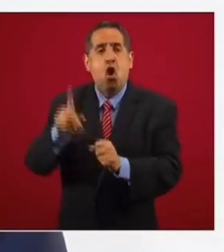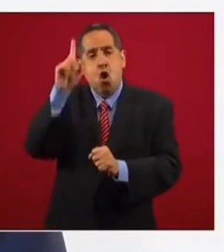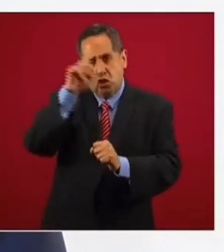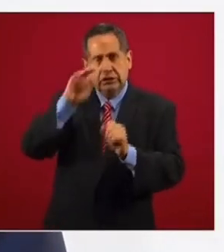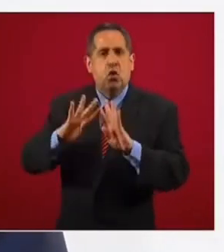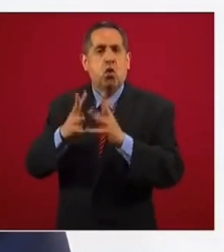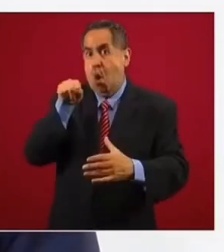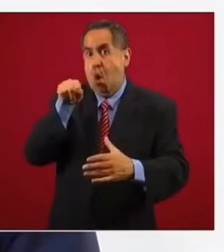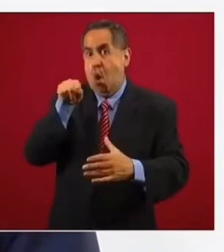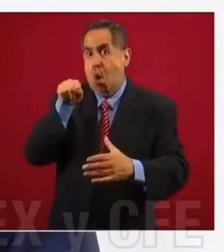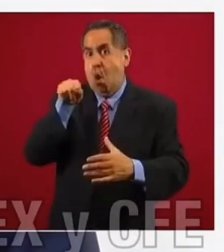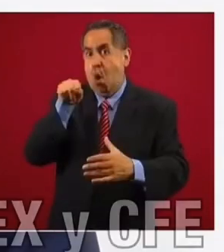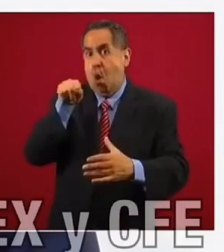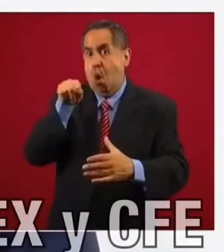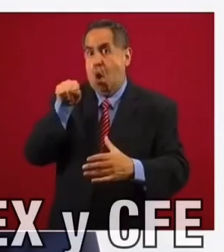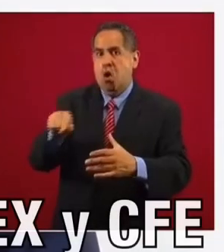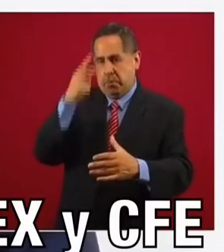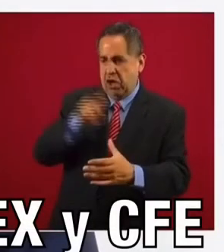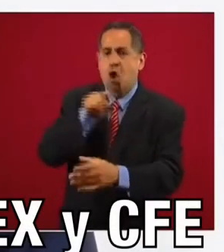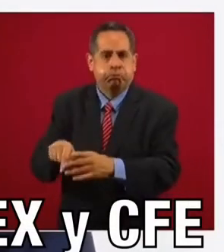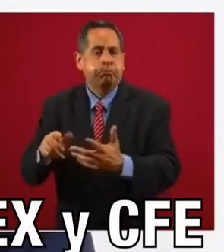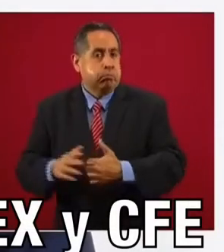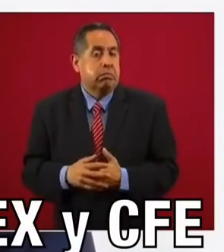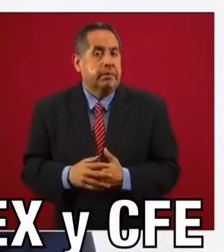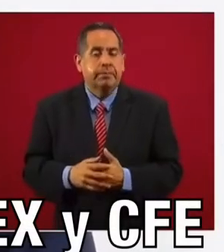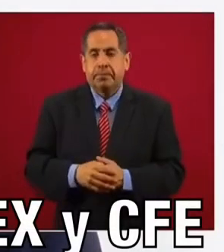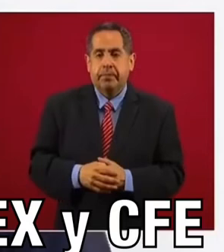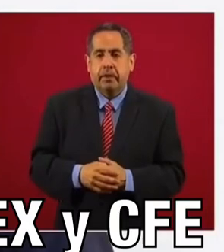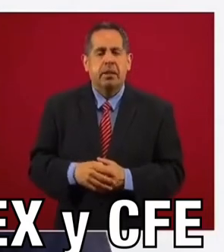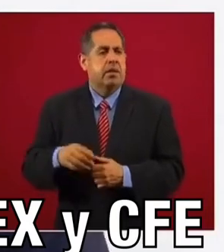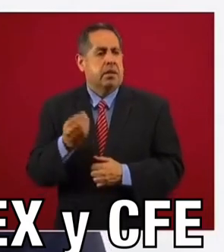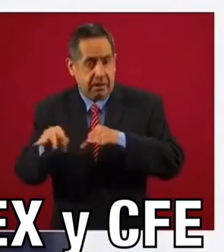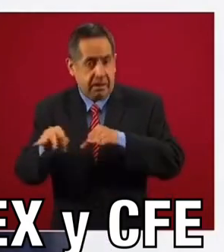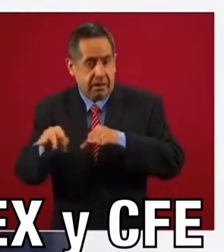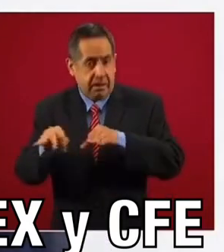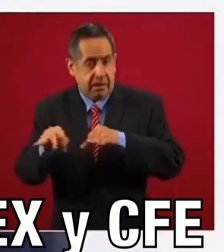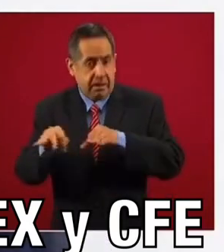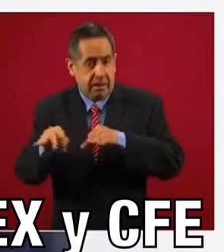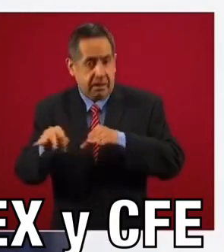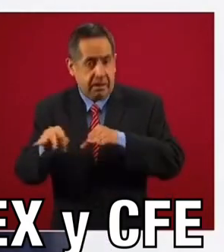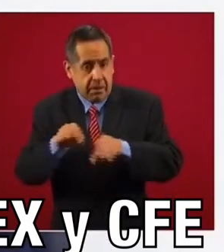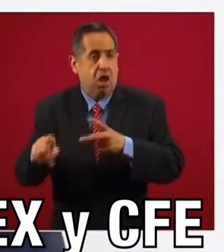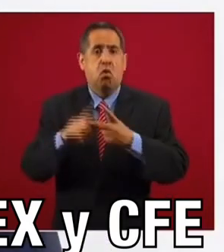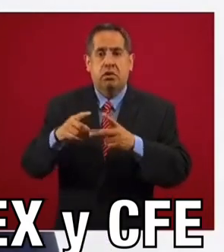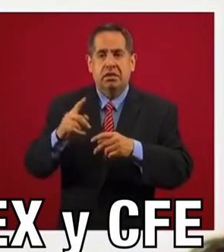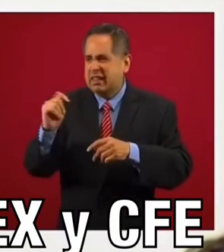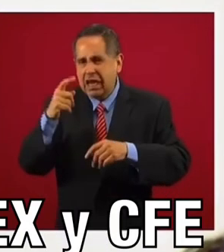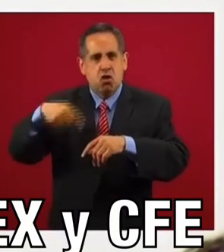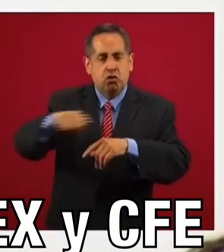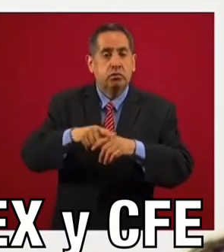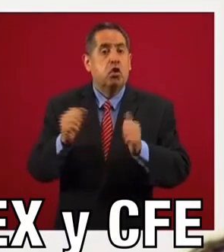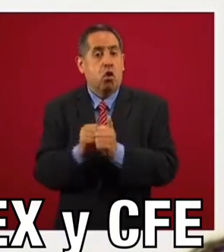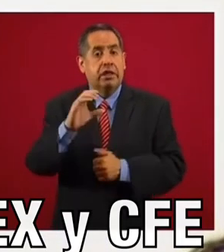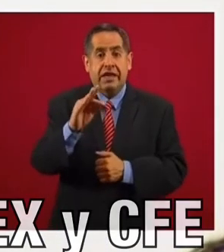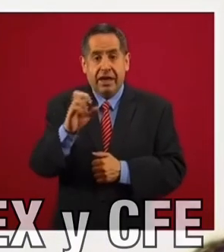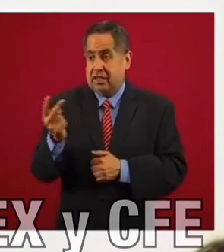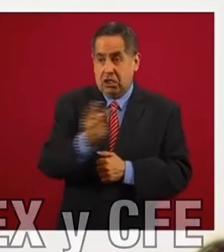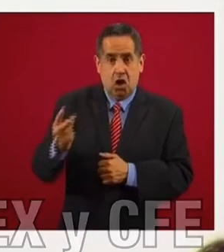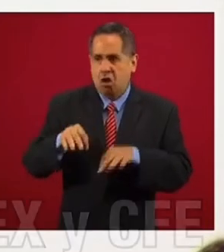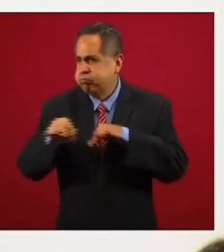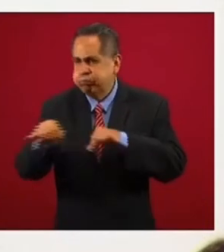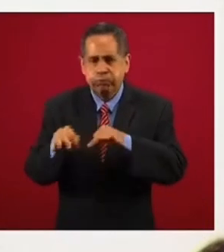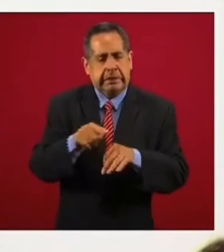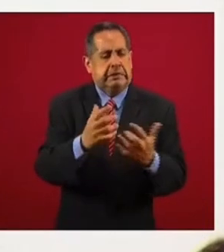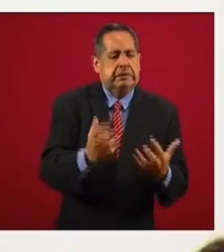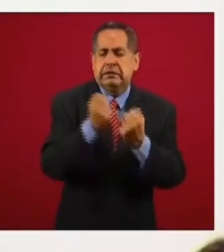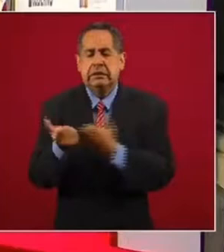ONU. Con el apoyo de los trabajadores y de los técnicos de PEMIX y de la Comisión Federal de Electricidad, estamos rescatando a